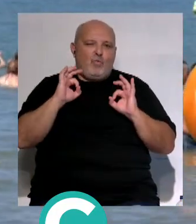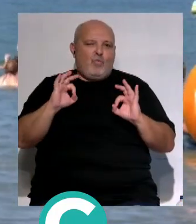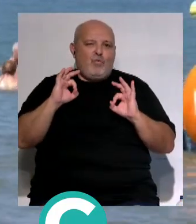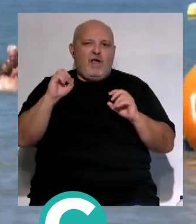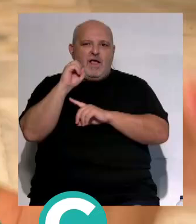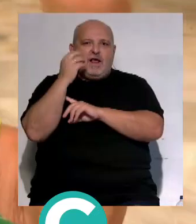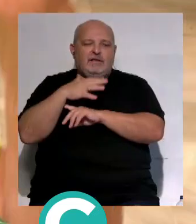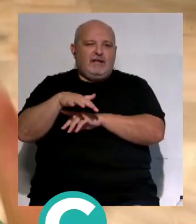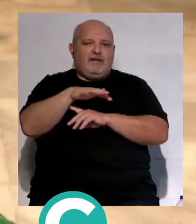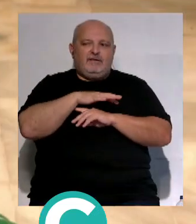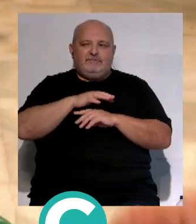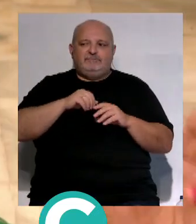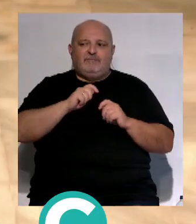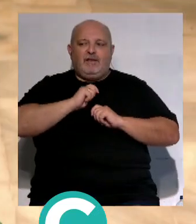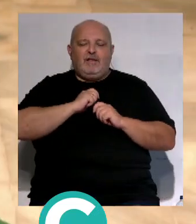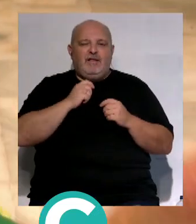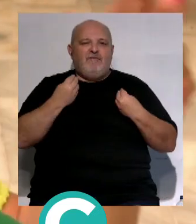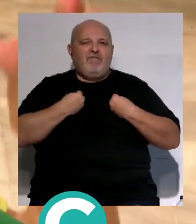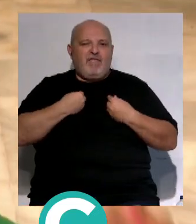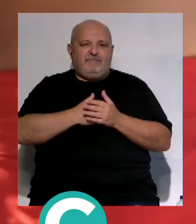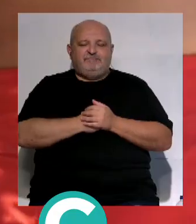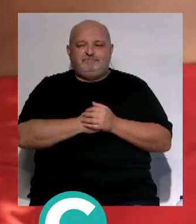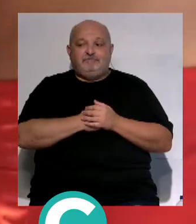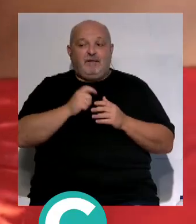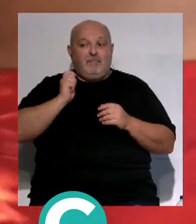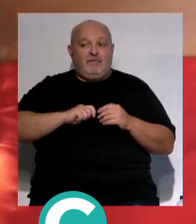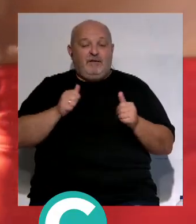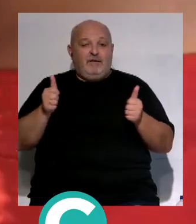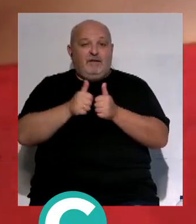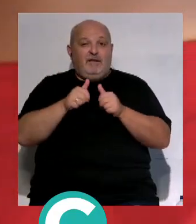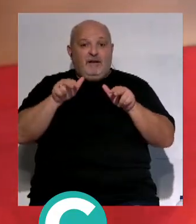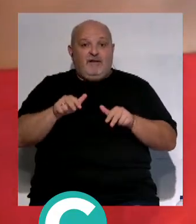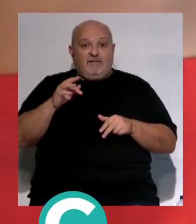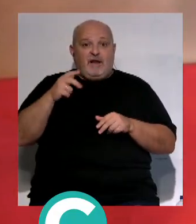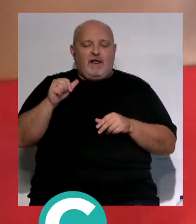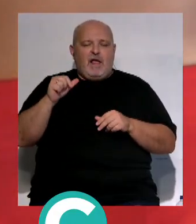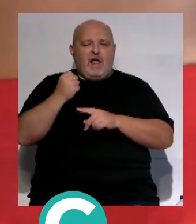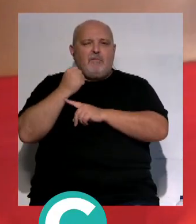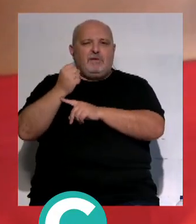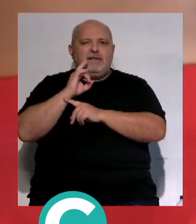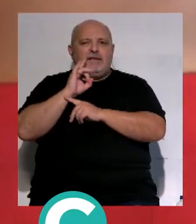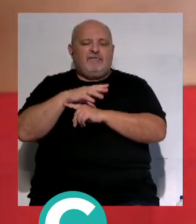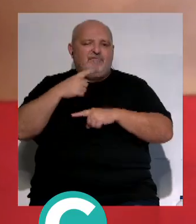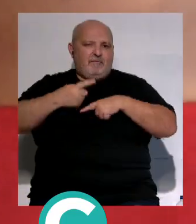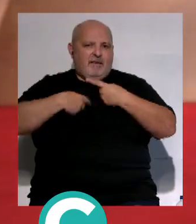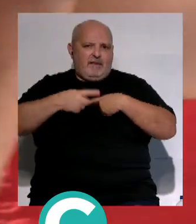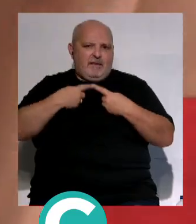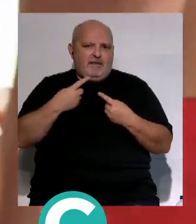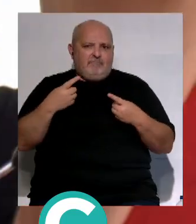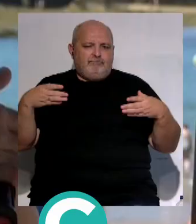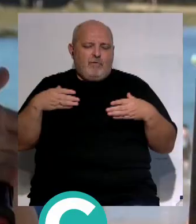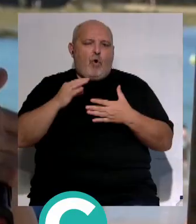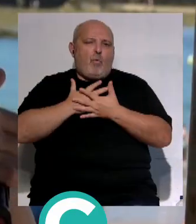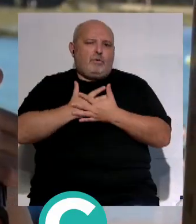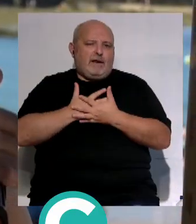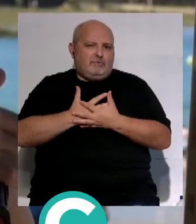La caleta es... Da vida. Los profesionales de Fragela cuentan con el apoyo de los familiares de los residentes o